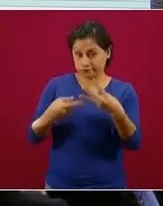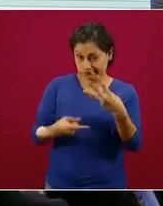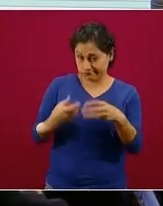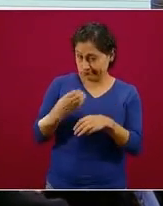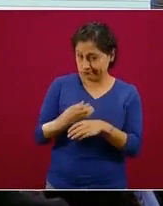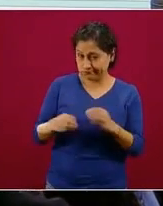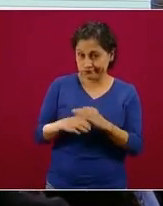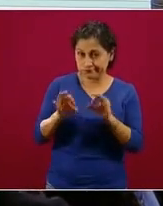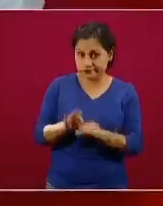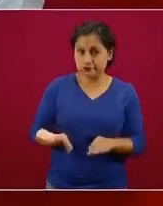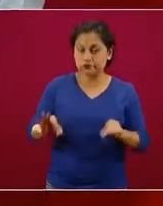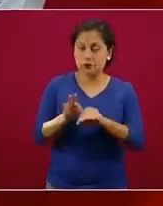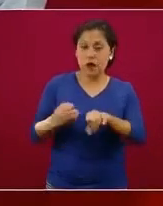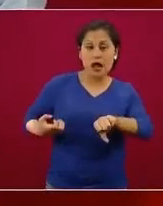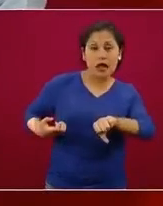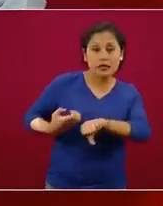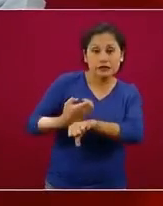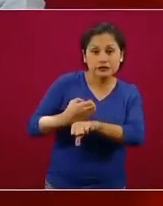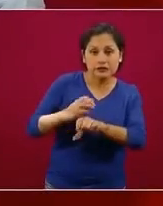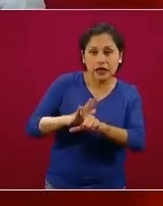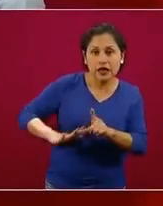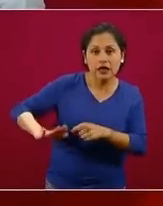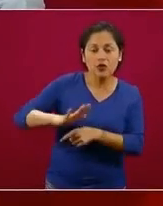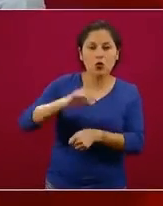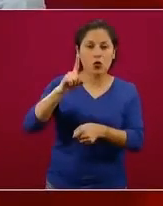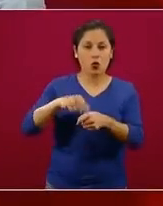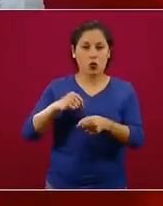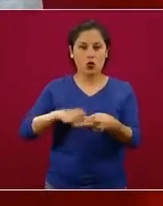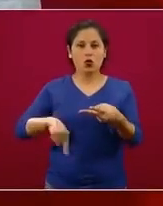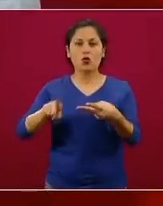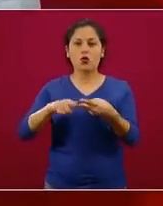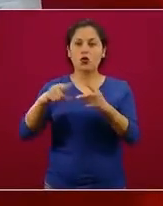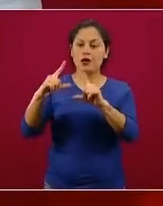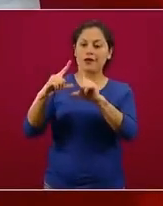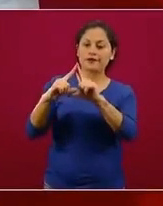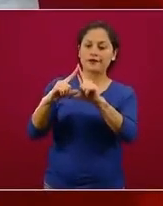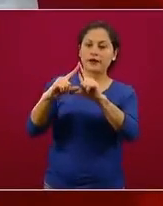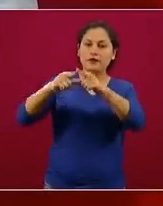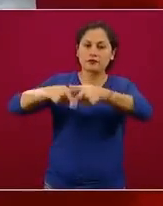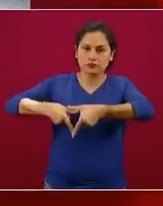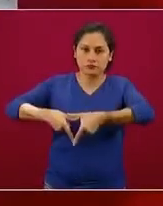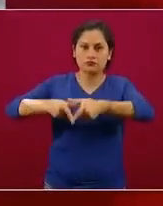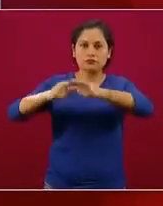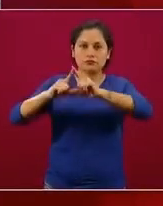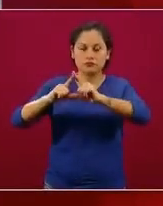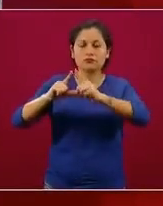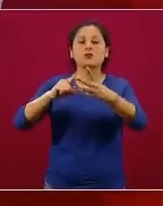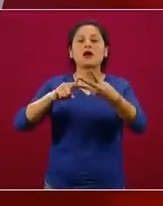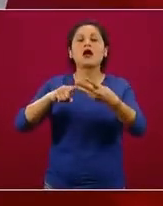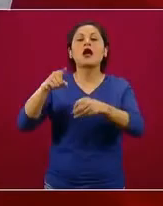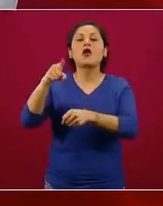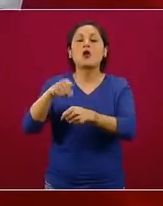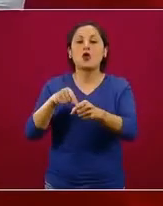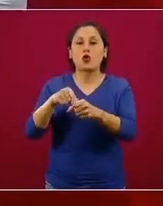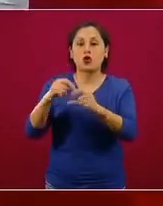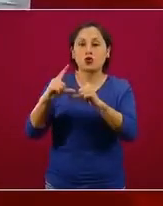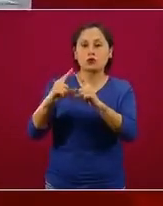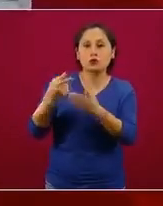del estado, la dirección del triángulo y el color del triángulo. Y aquí se ve